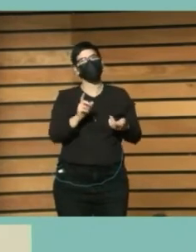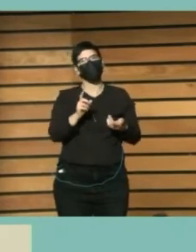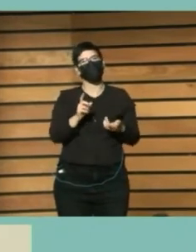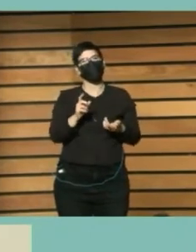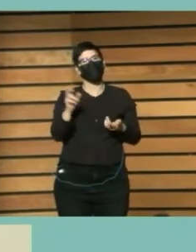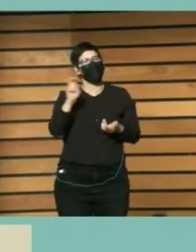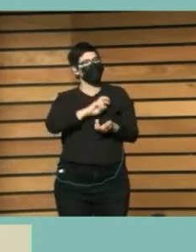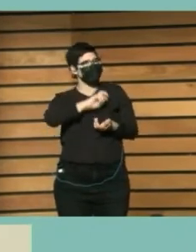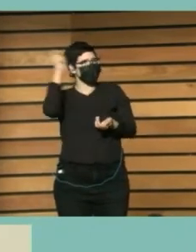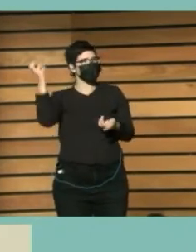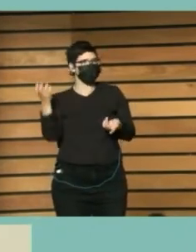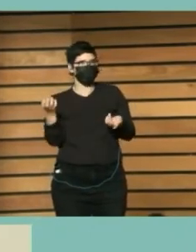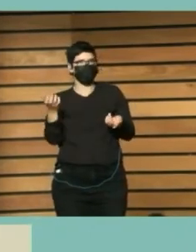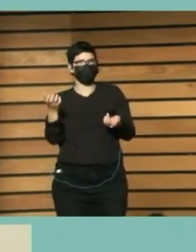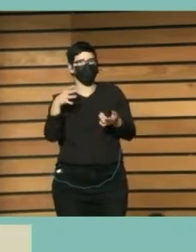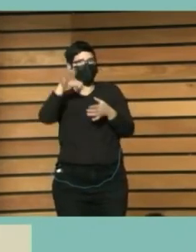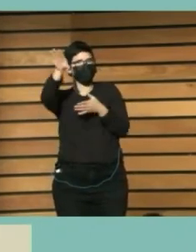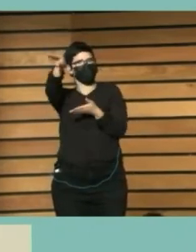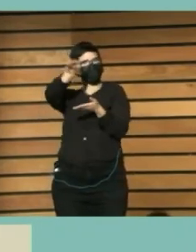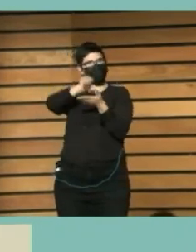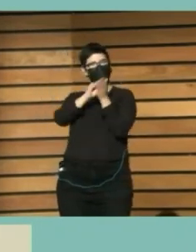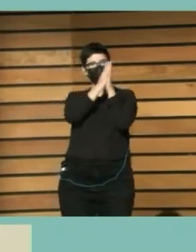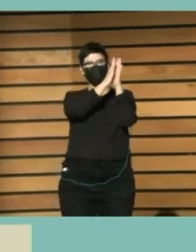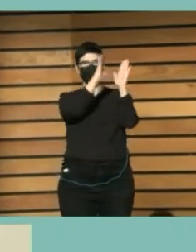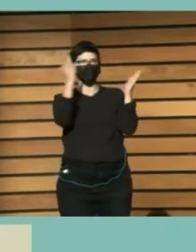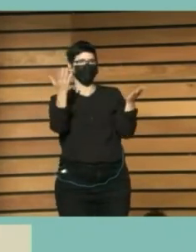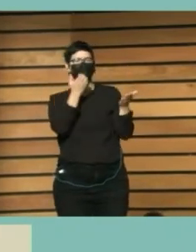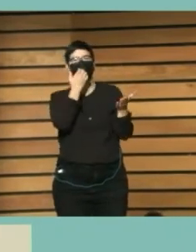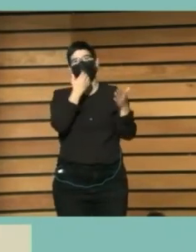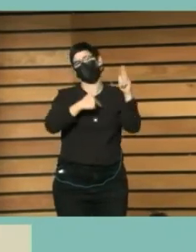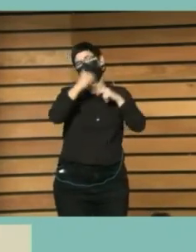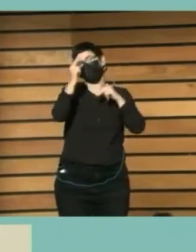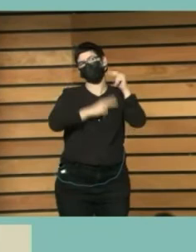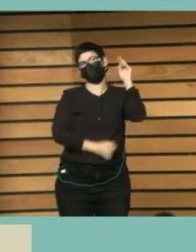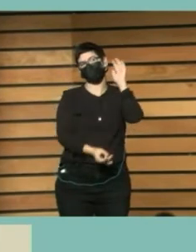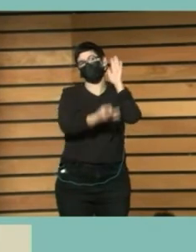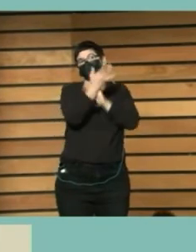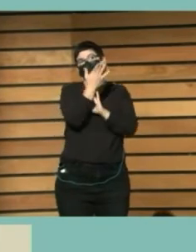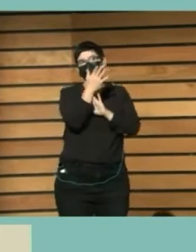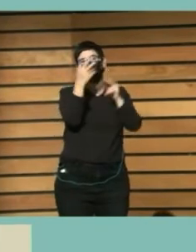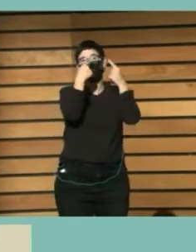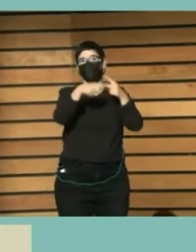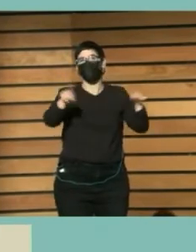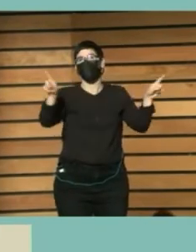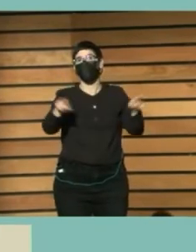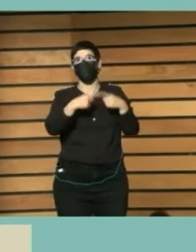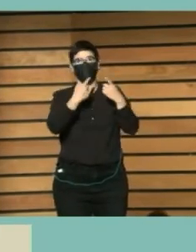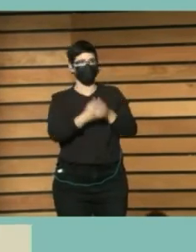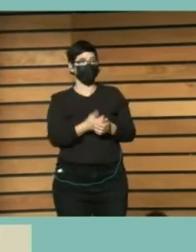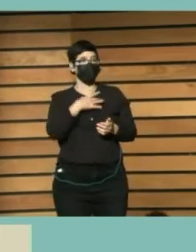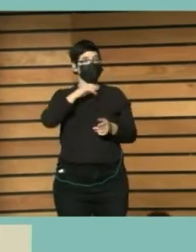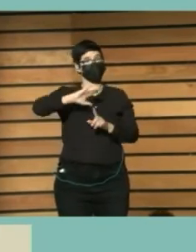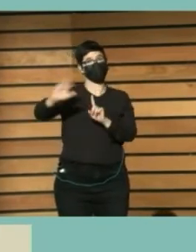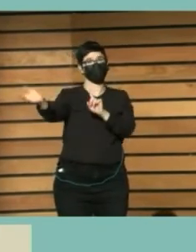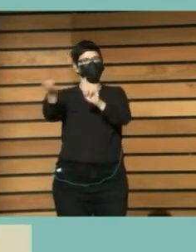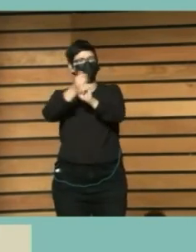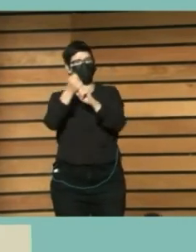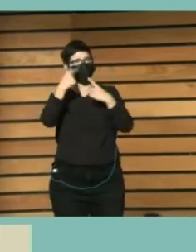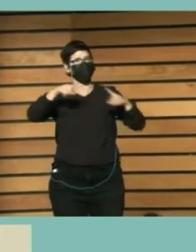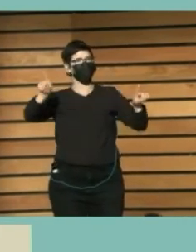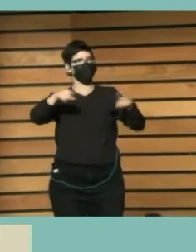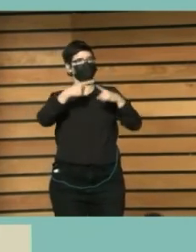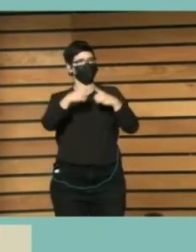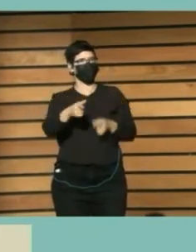No construir Por ejemplo Música Por ejemplo Páginas web Donde podemos Encontrar la música Que nos gusta Porque vamos A